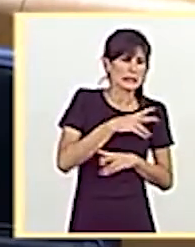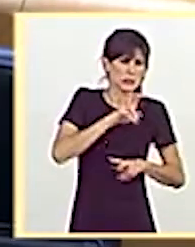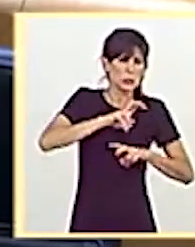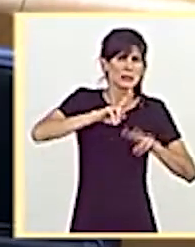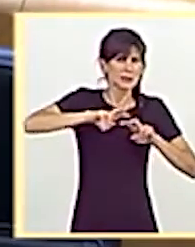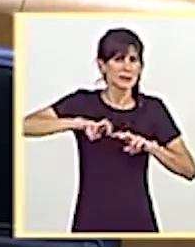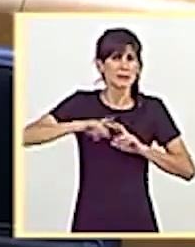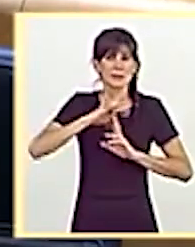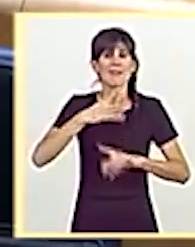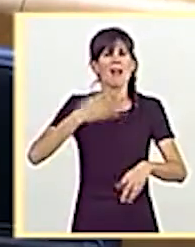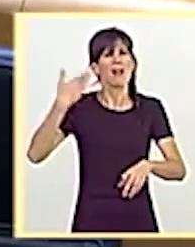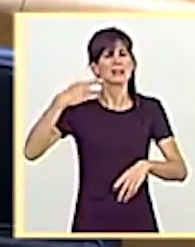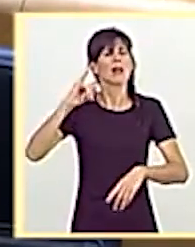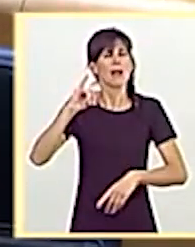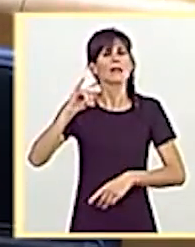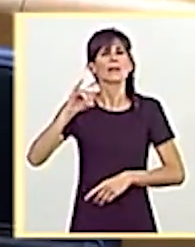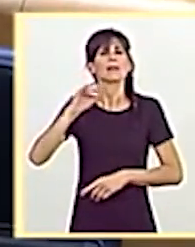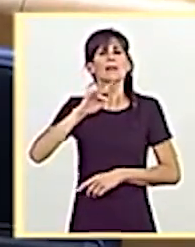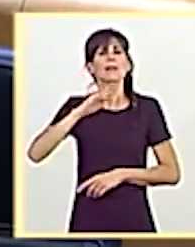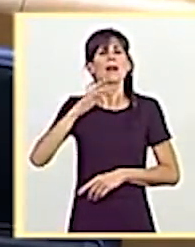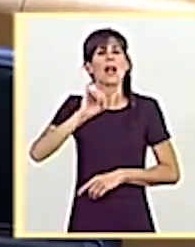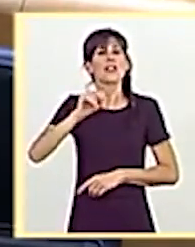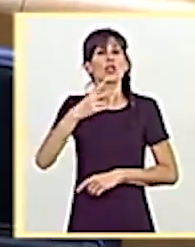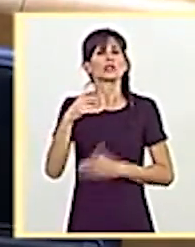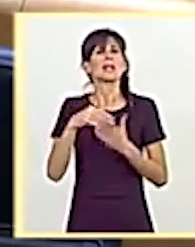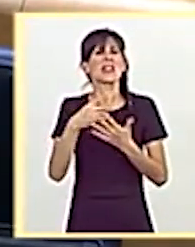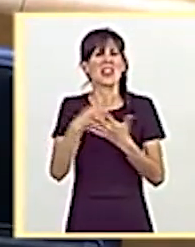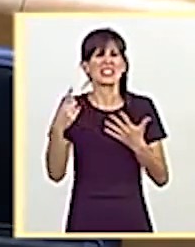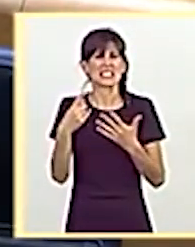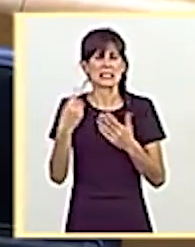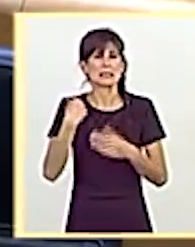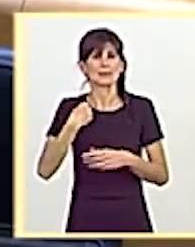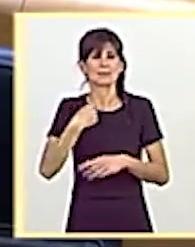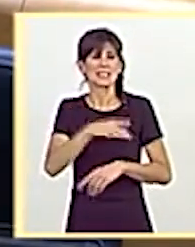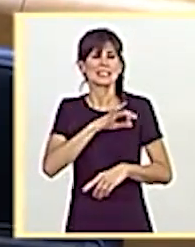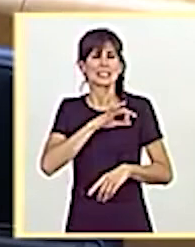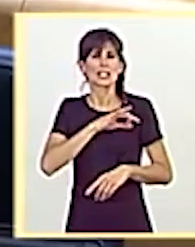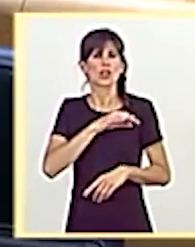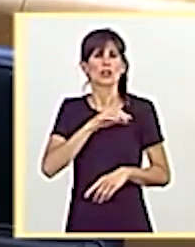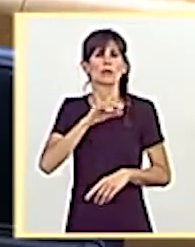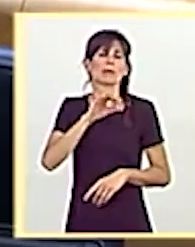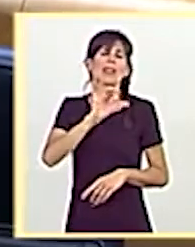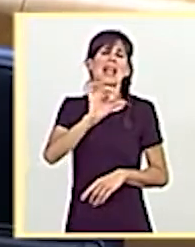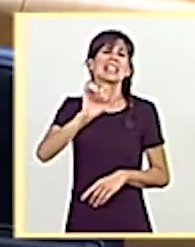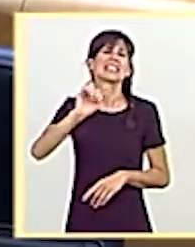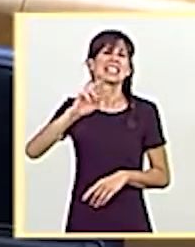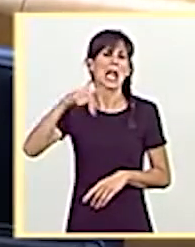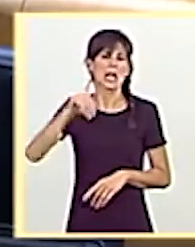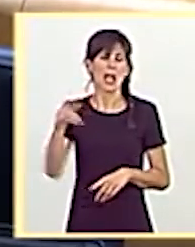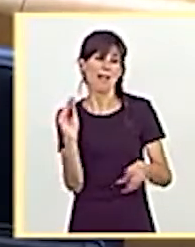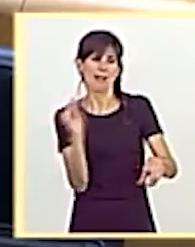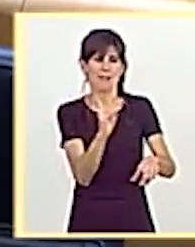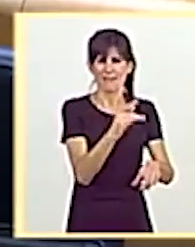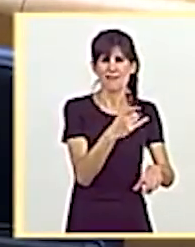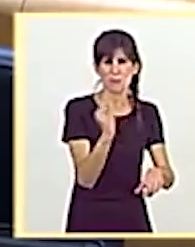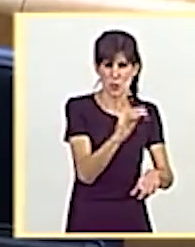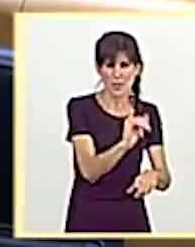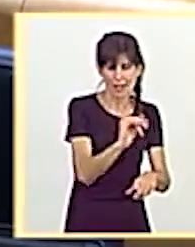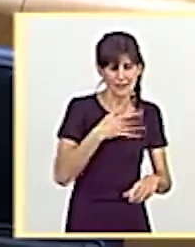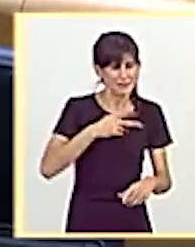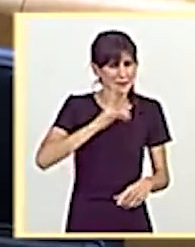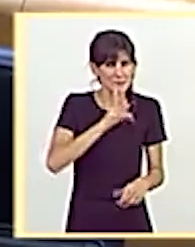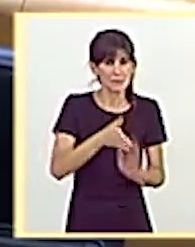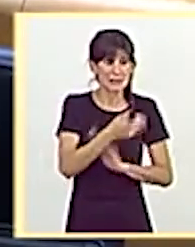hubo una pregunta, como usted bien dice, en el año 2016 a mi antecesor, el señor Iñigo de la Serna. En aquella ocasión, y no